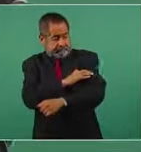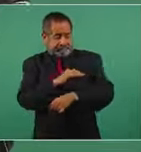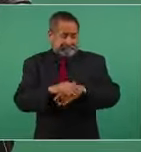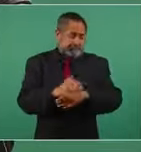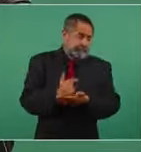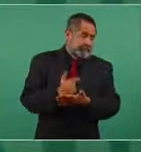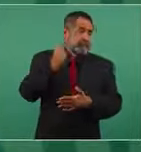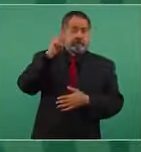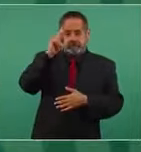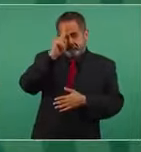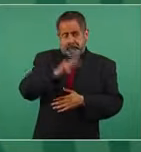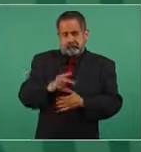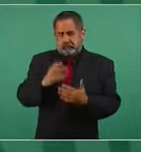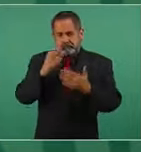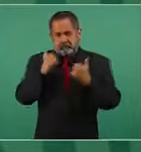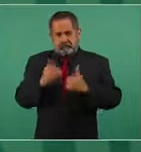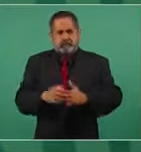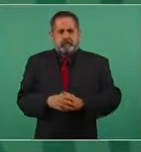habido,